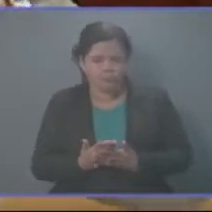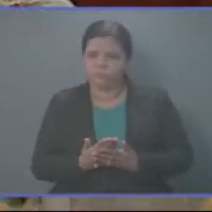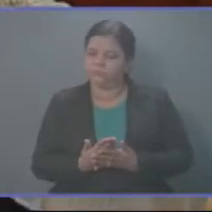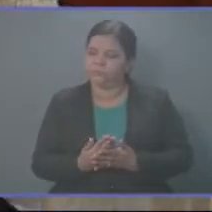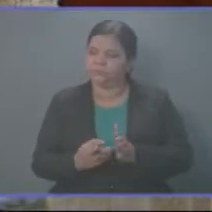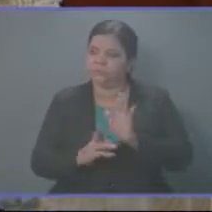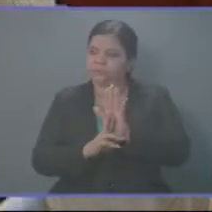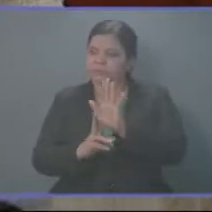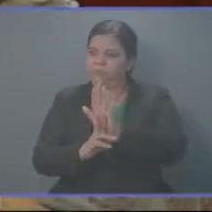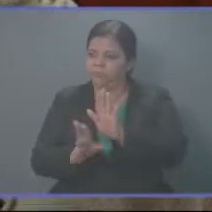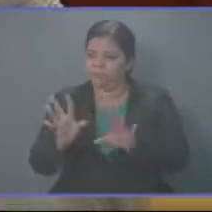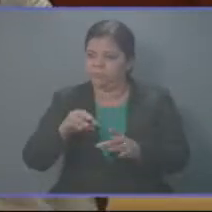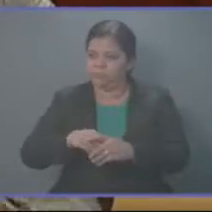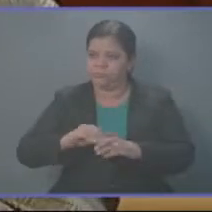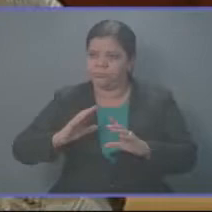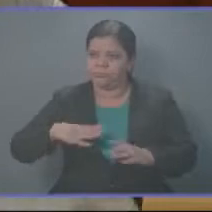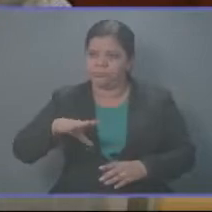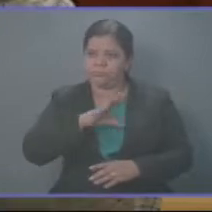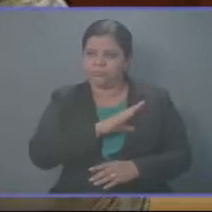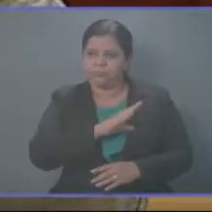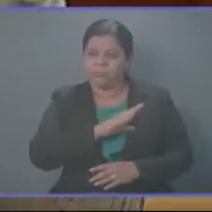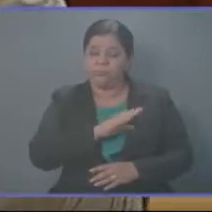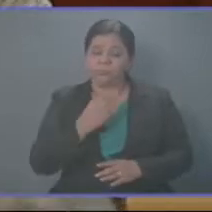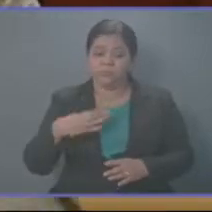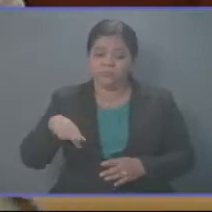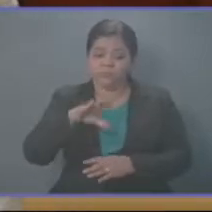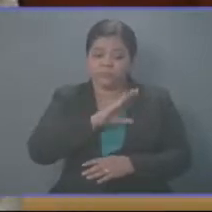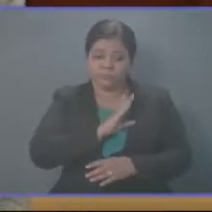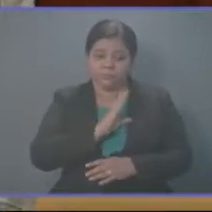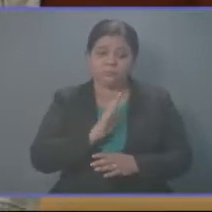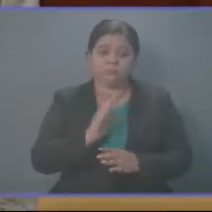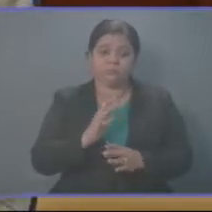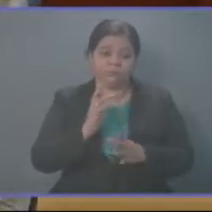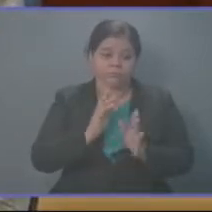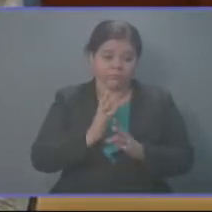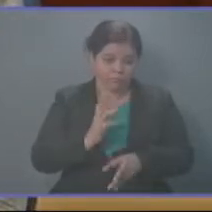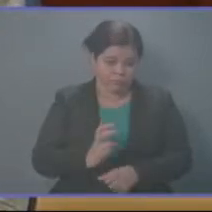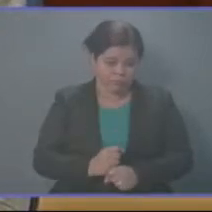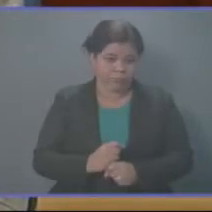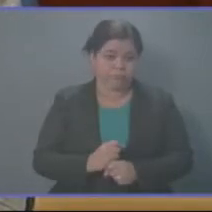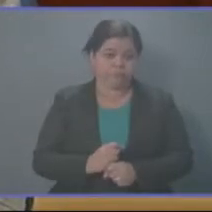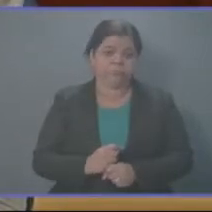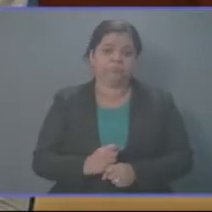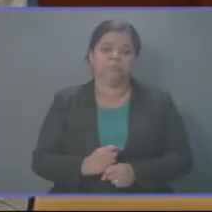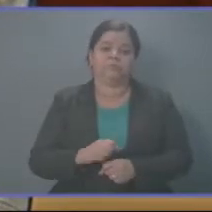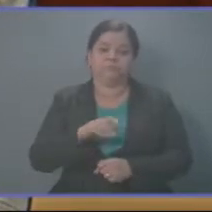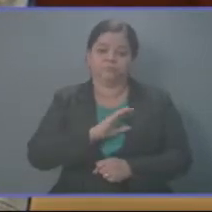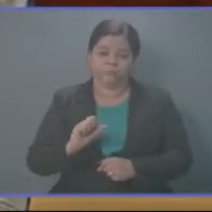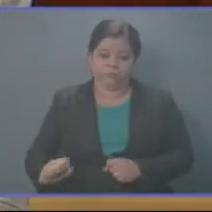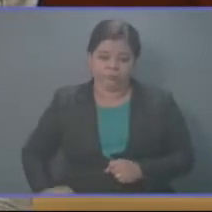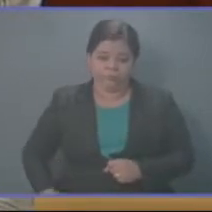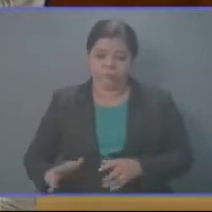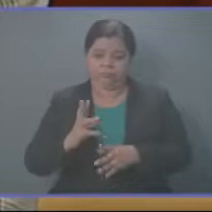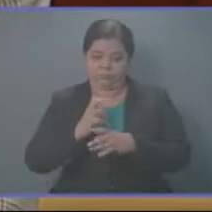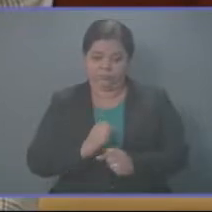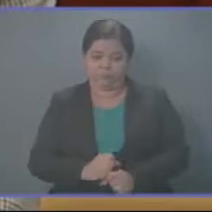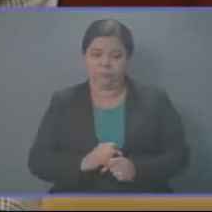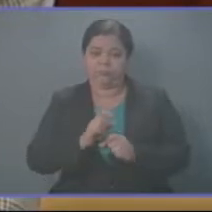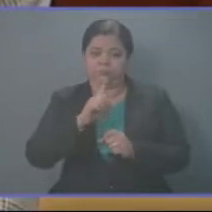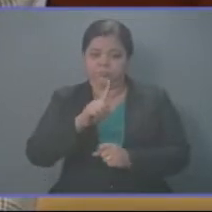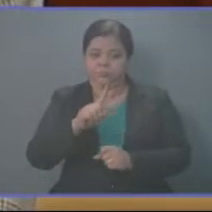representado en ese Consejo. De ese Consejo salió un plan de seguridad, el Salvador Seguro, que tenía